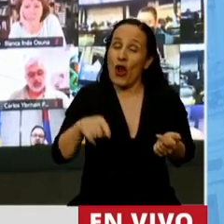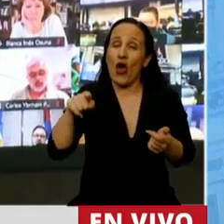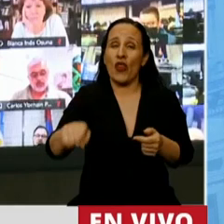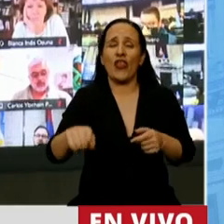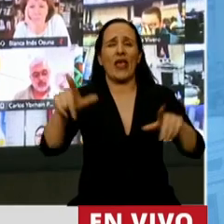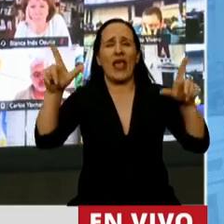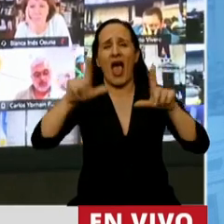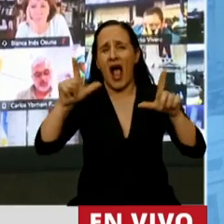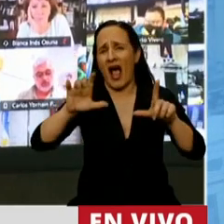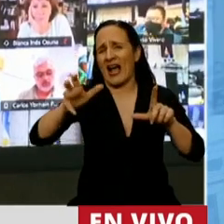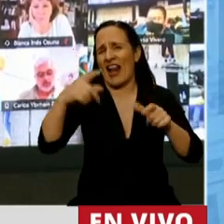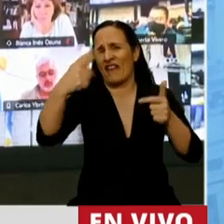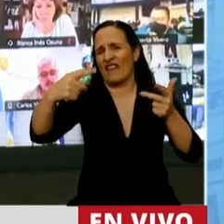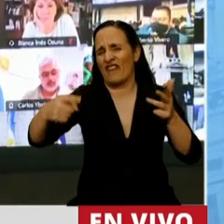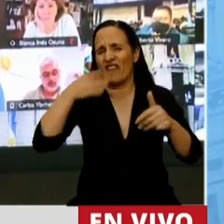diferentes canales